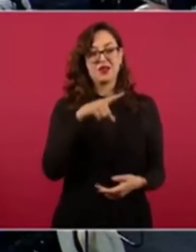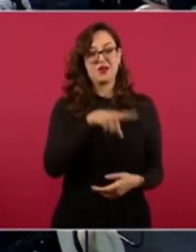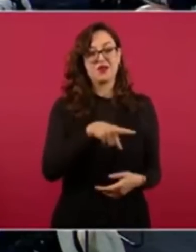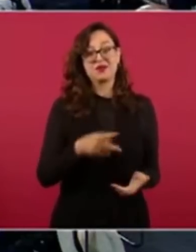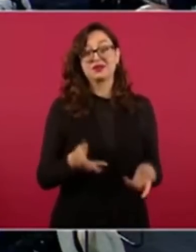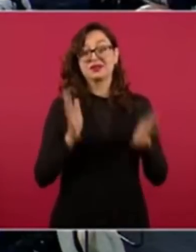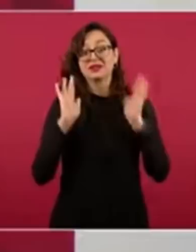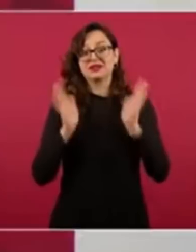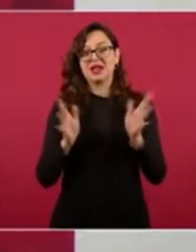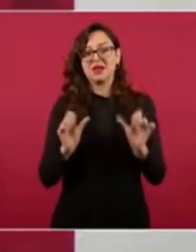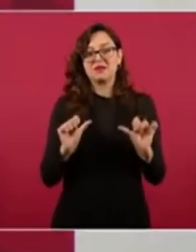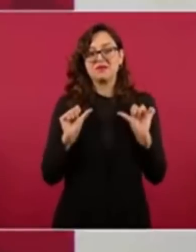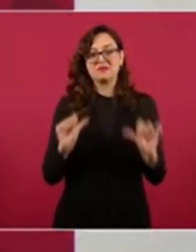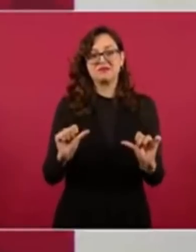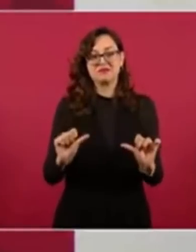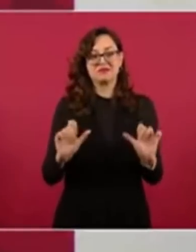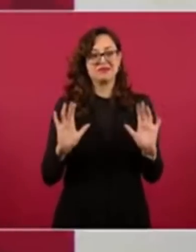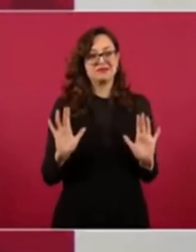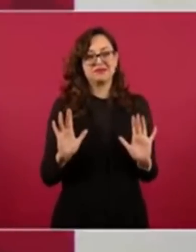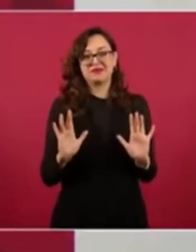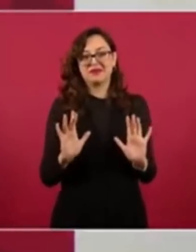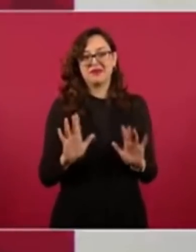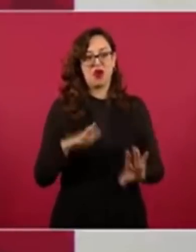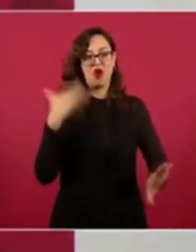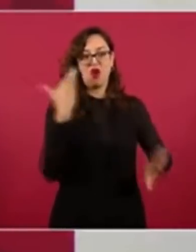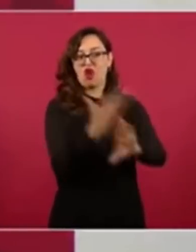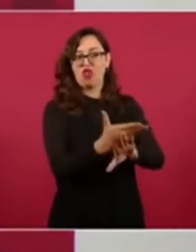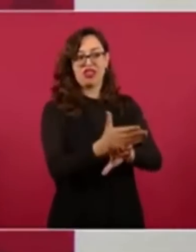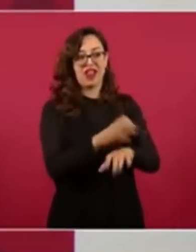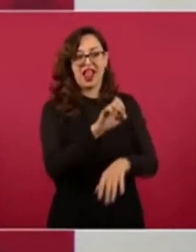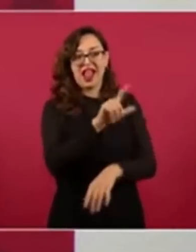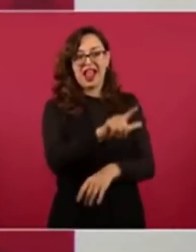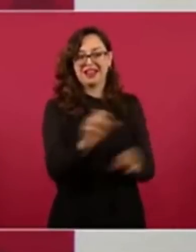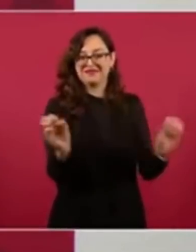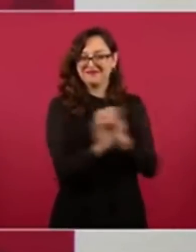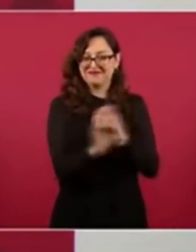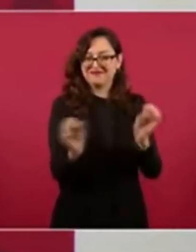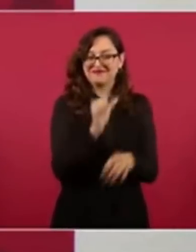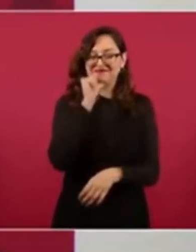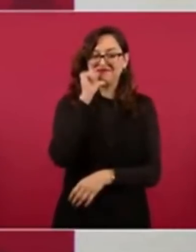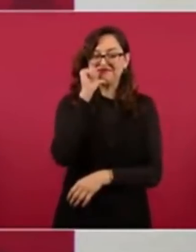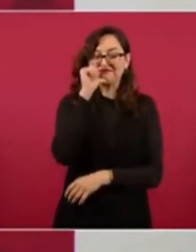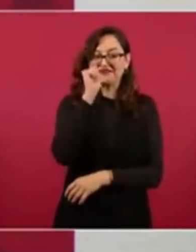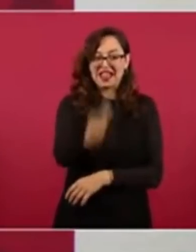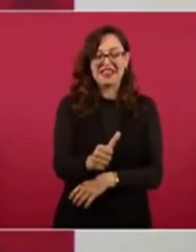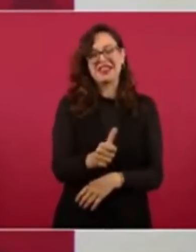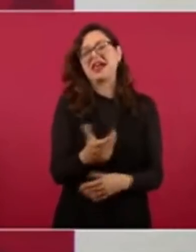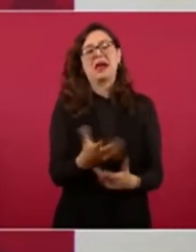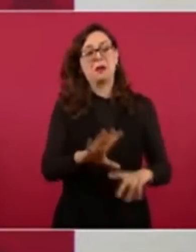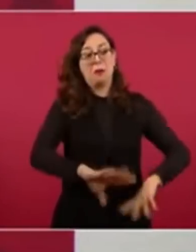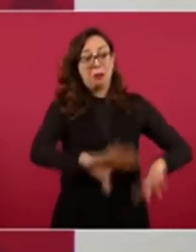no se le va a tocar, no se le toca a nadie y menos